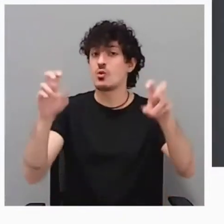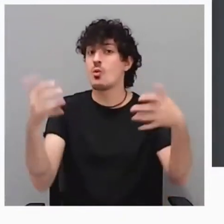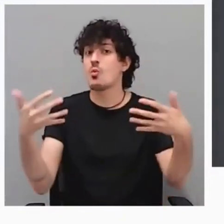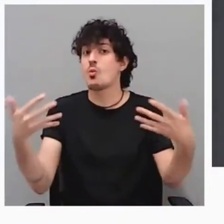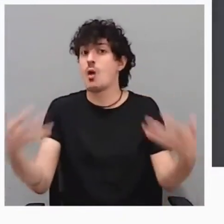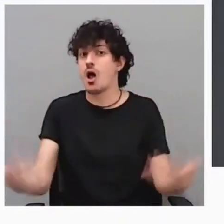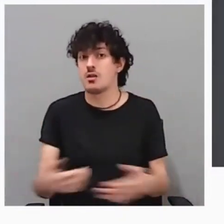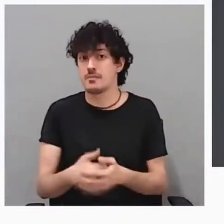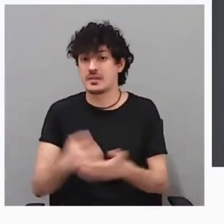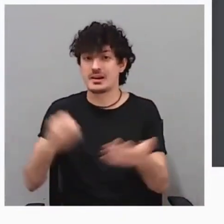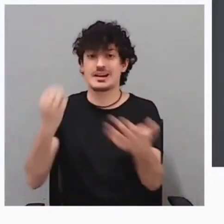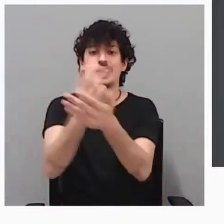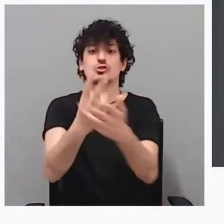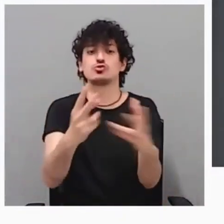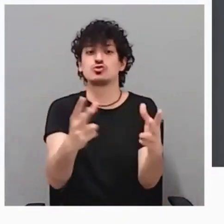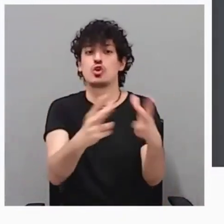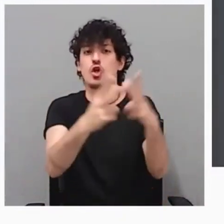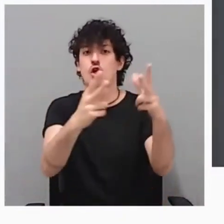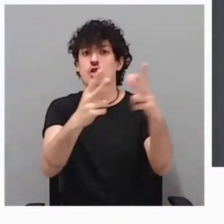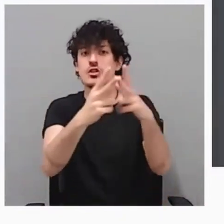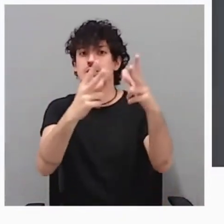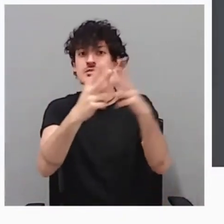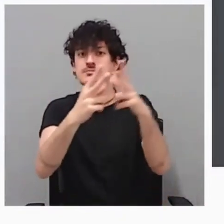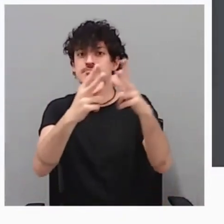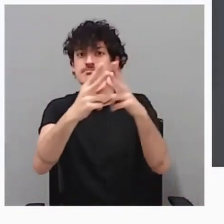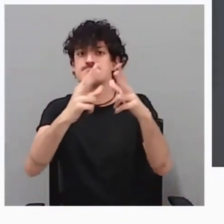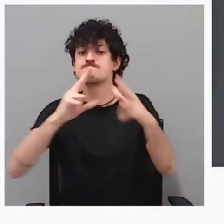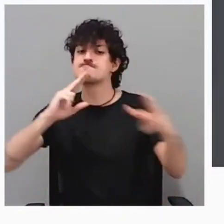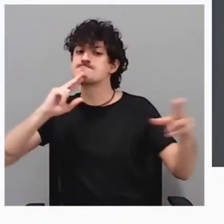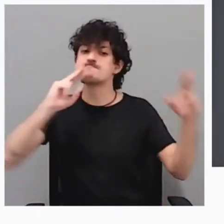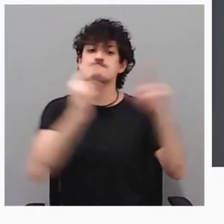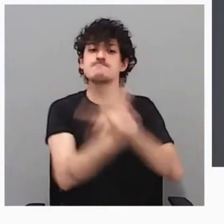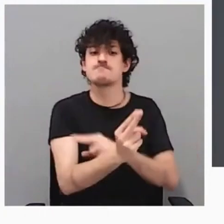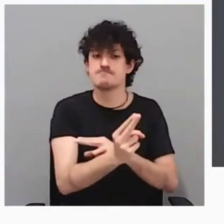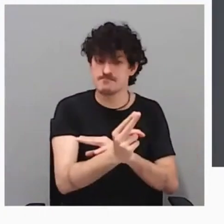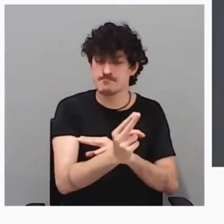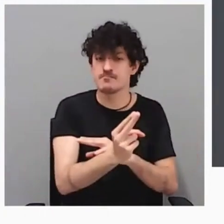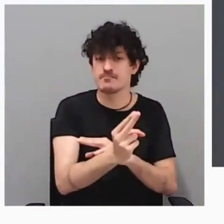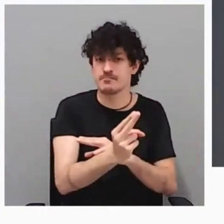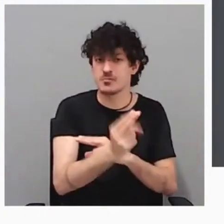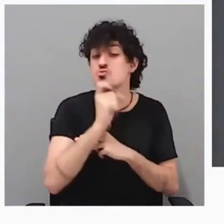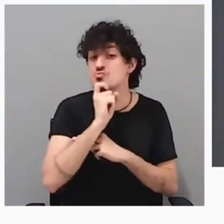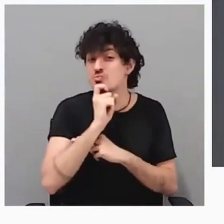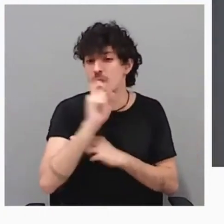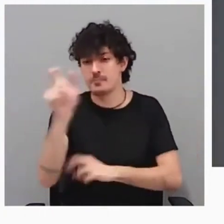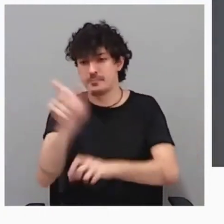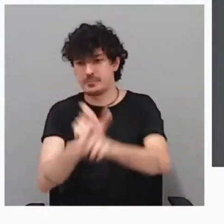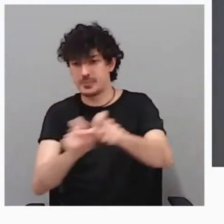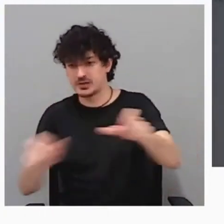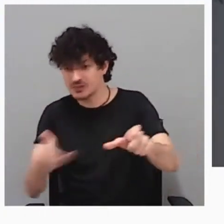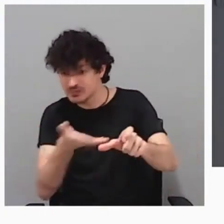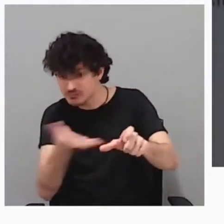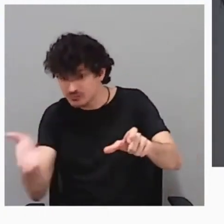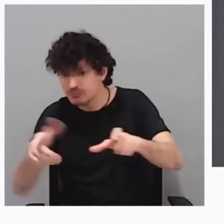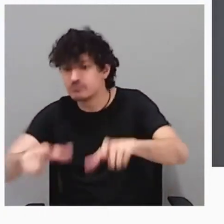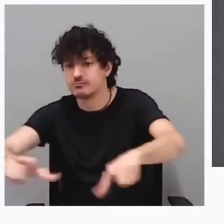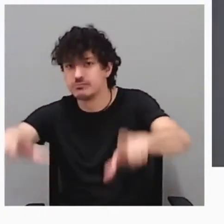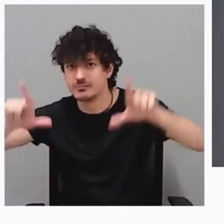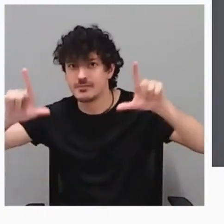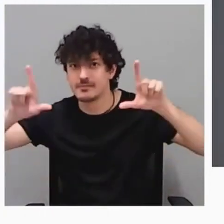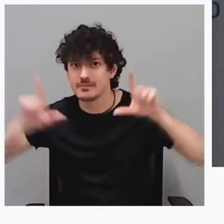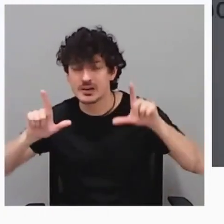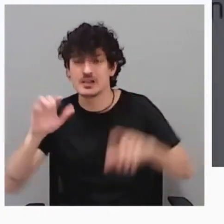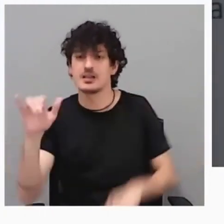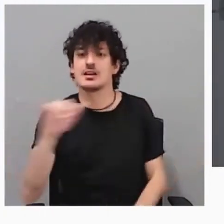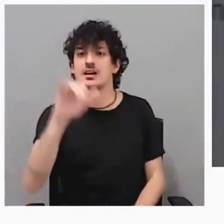los nuevos retos sociales, partiendo de las personas, poniéndolas en el centro. Así que voy a pedir a Javier Fernández